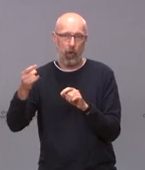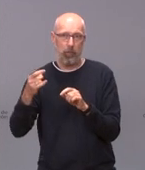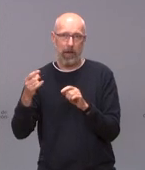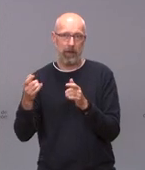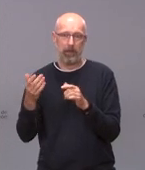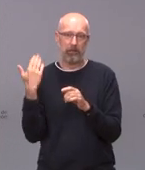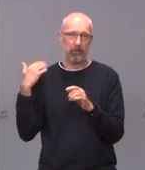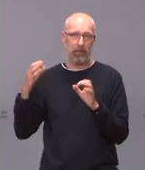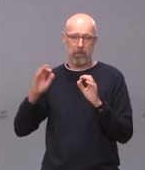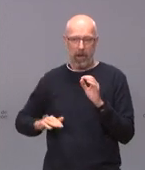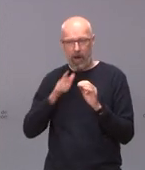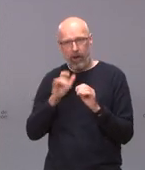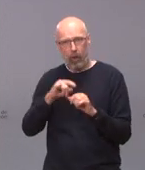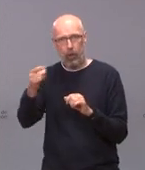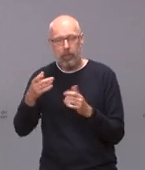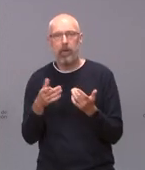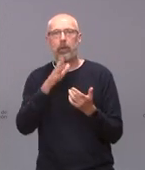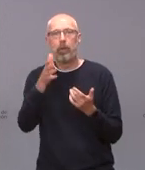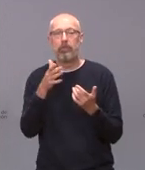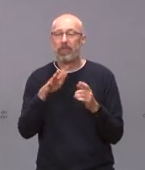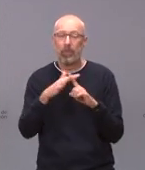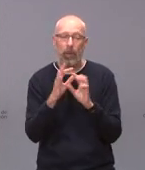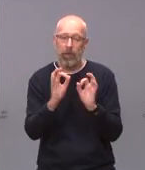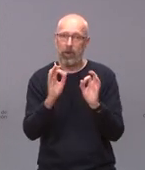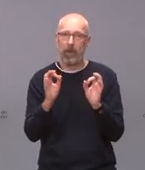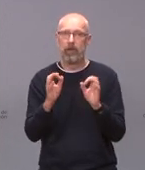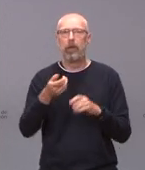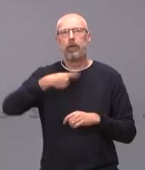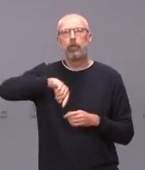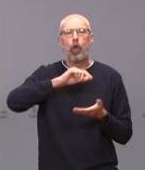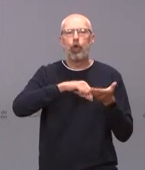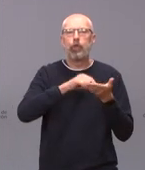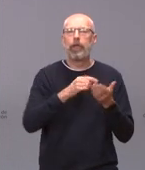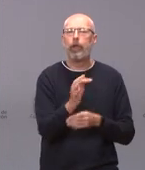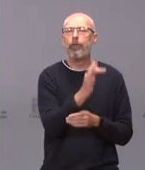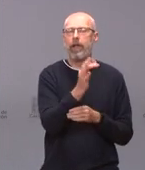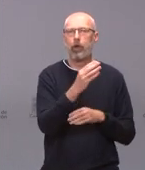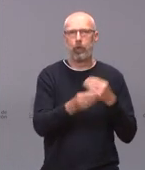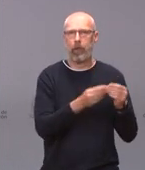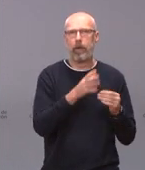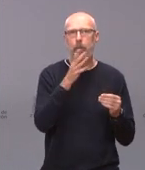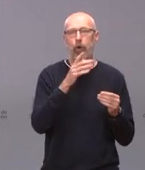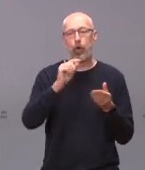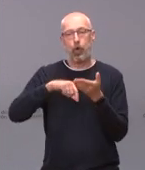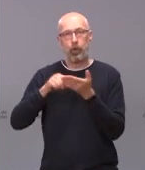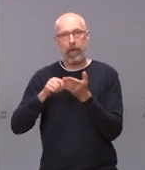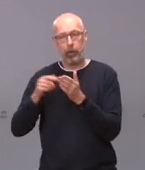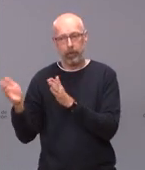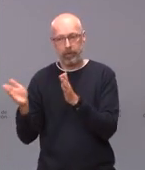habitual. No hacemos contratos fijos para sustituir bajas temporales. Eso